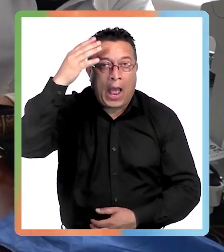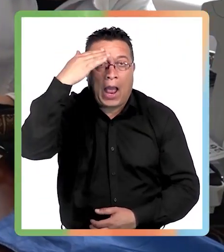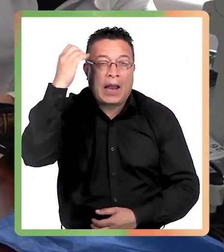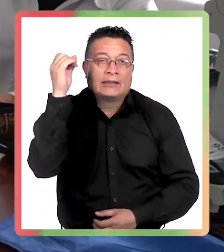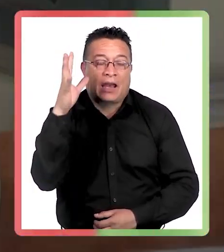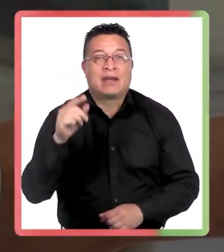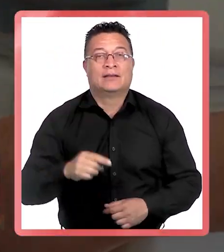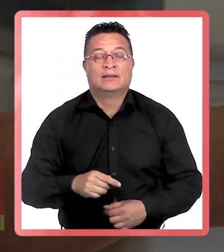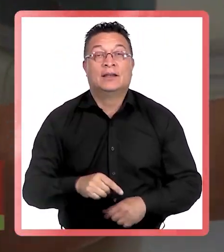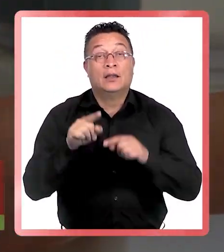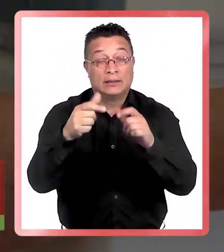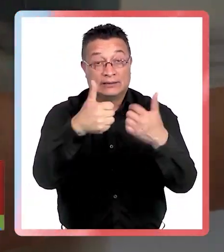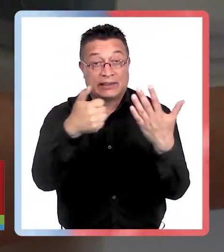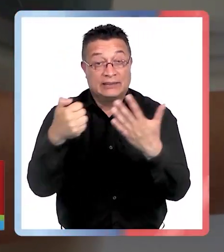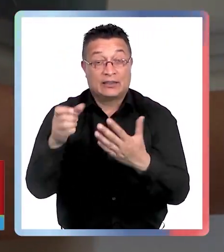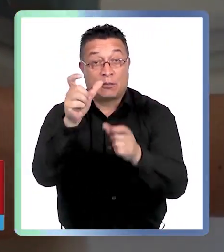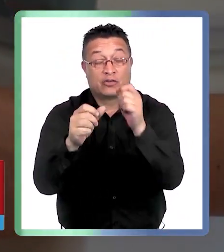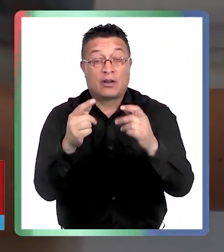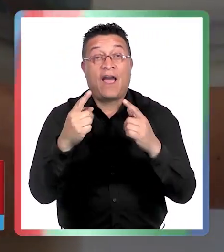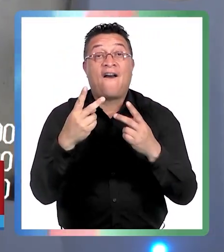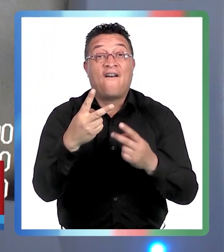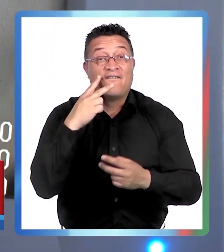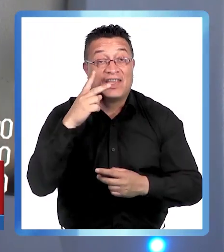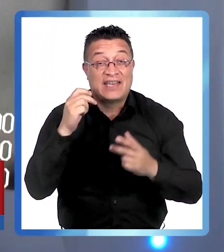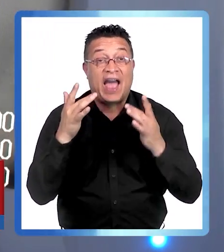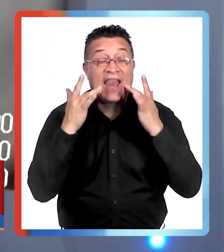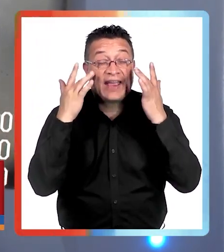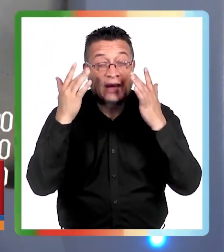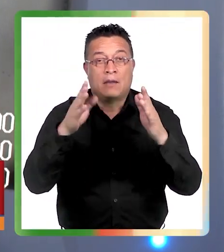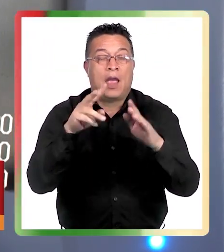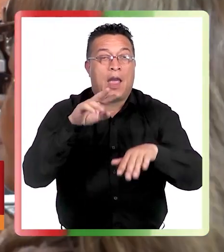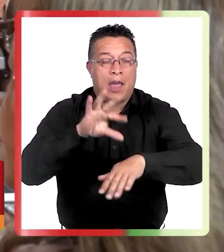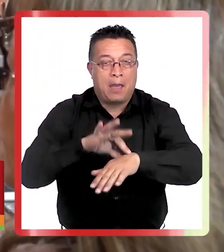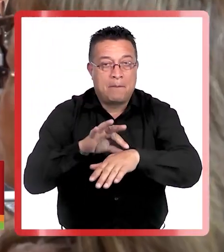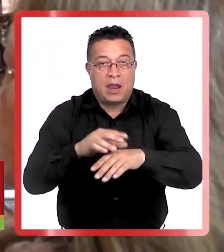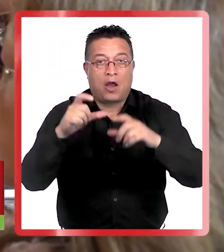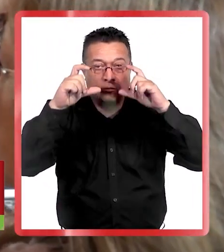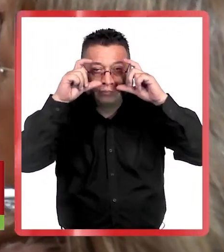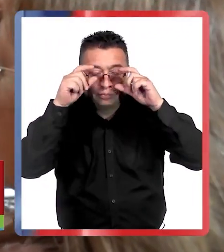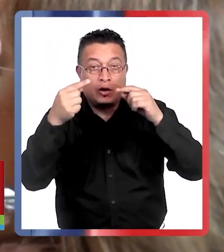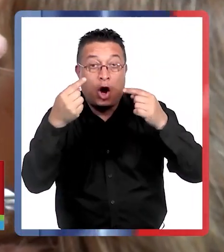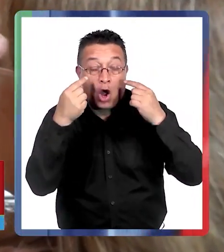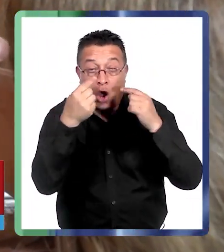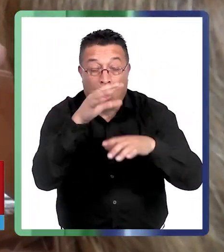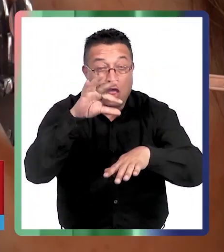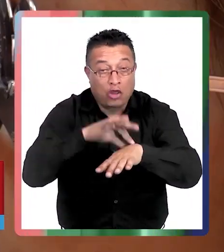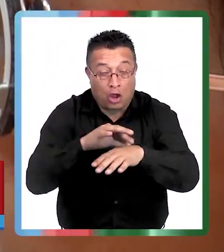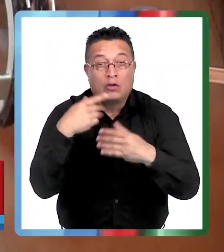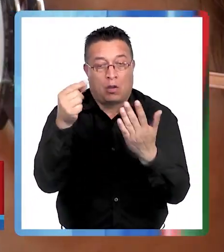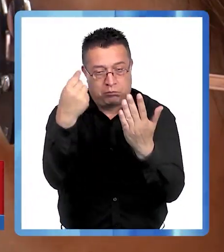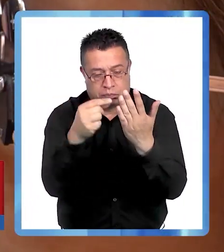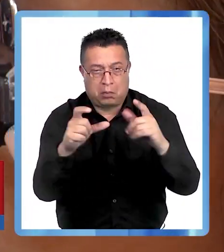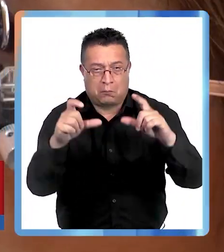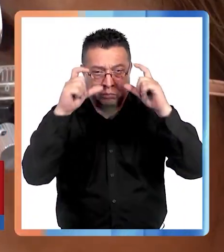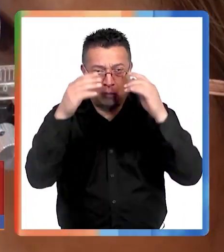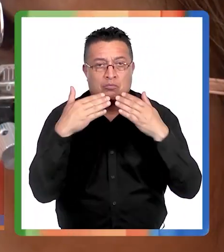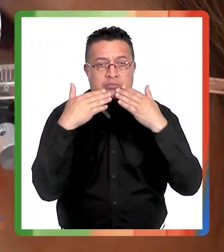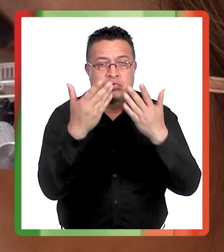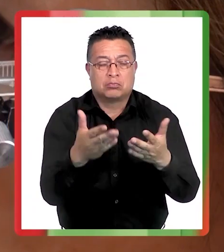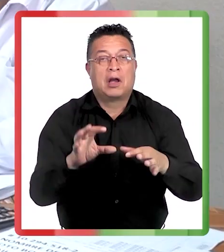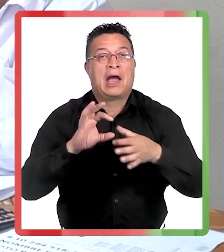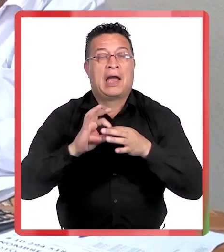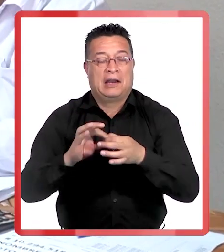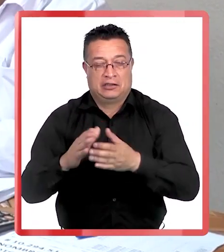600 pacientes de Villa Alegre que estaban en lista de espera por atenciones oftalmológicas recibieron un diagnóstico y lentes ópticos gracias a un